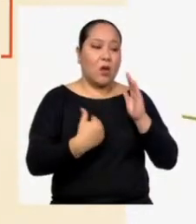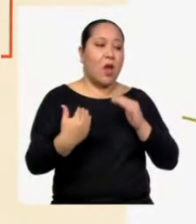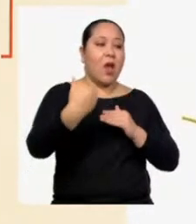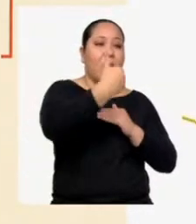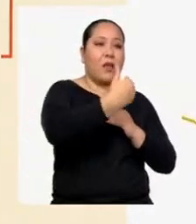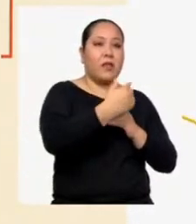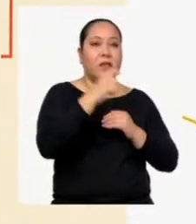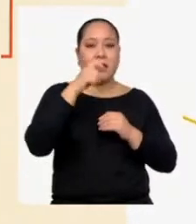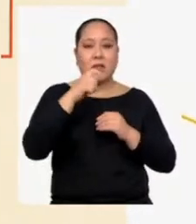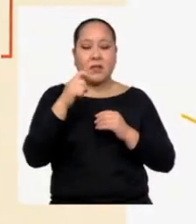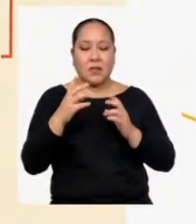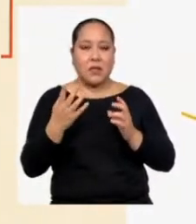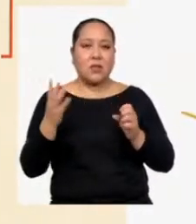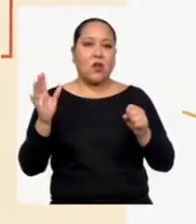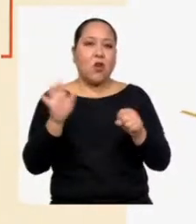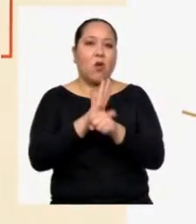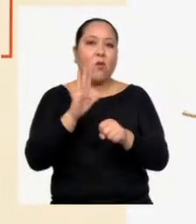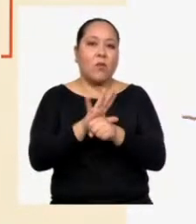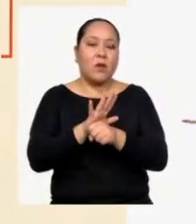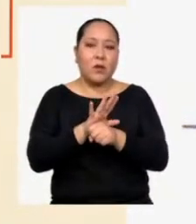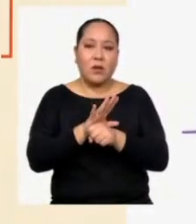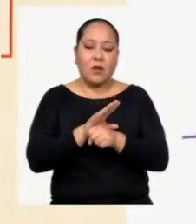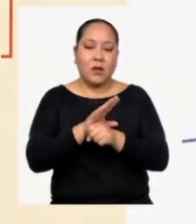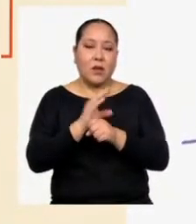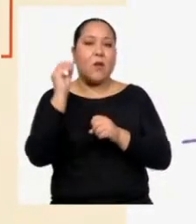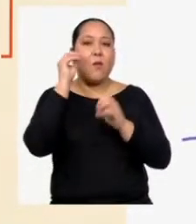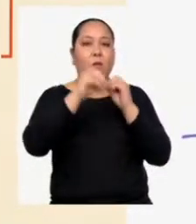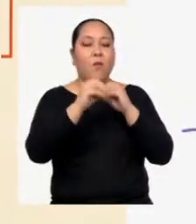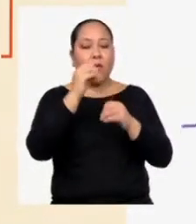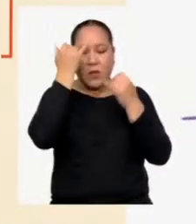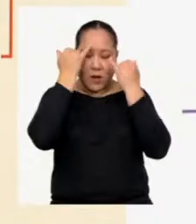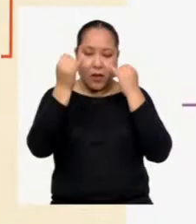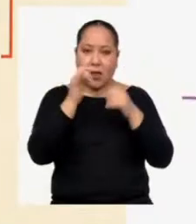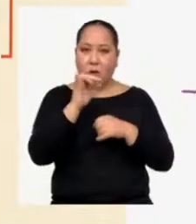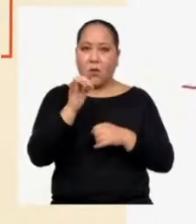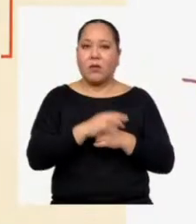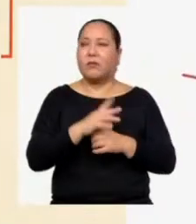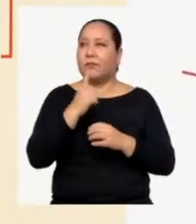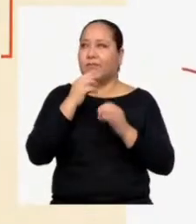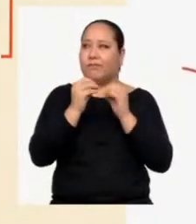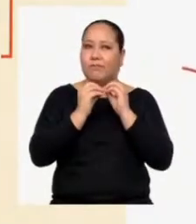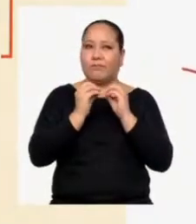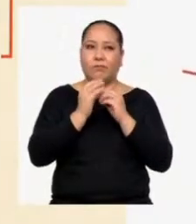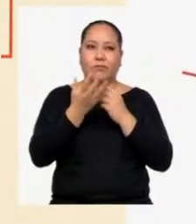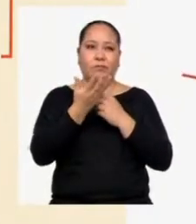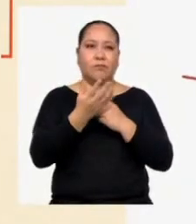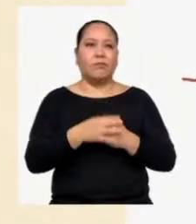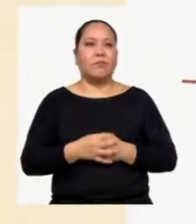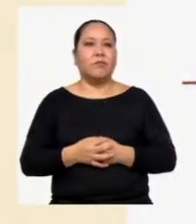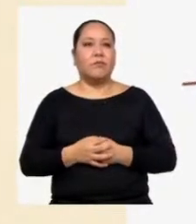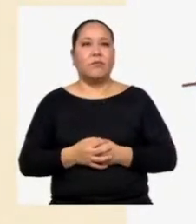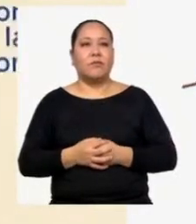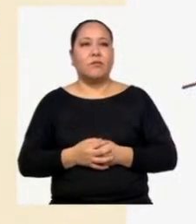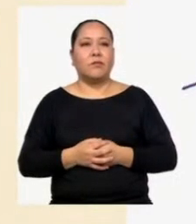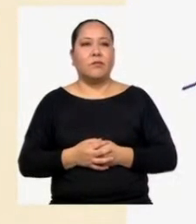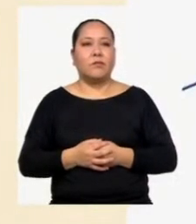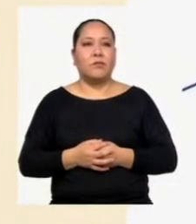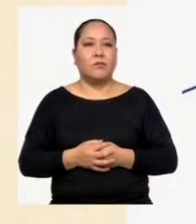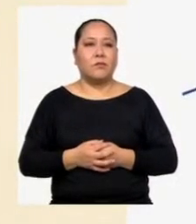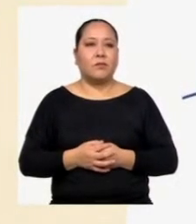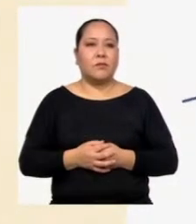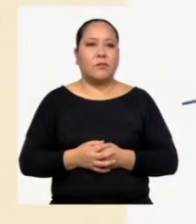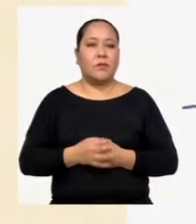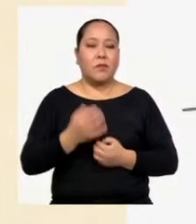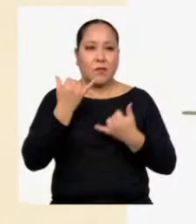Debes cerrar la idea igualmente en la conclusión A ver si lo arreglo ¿Cómo se vería? ¡Ahora